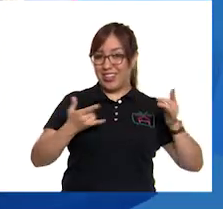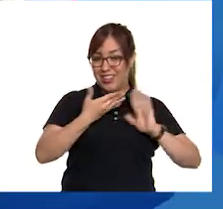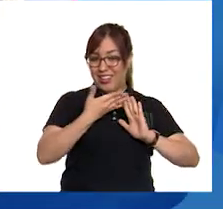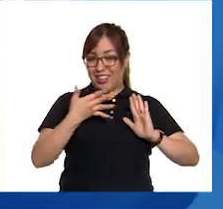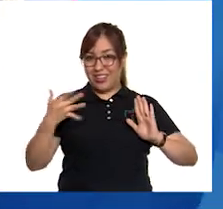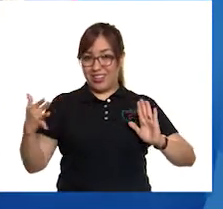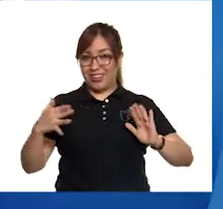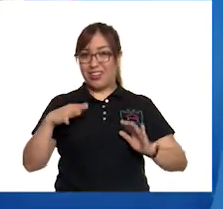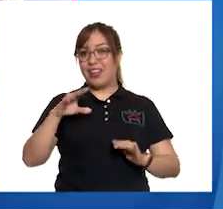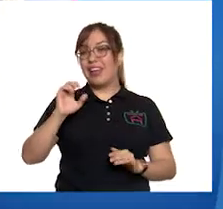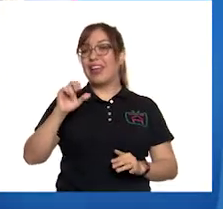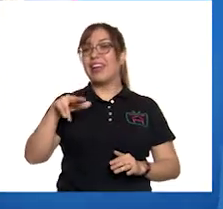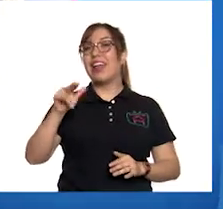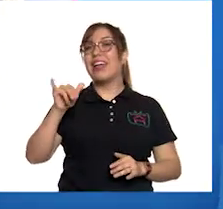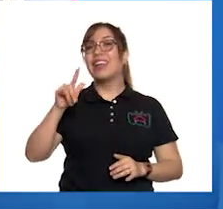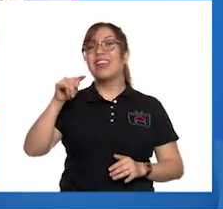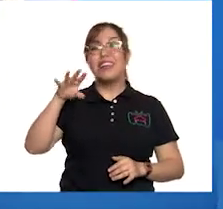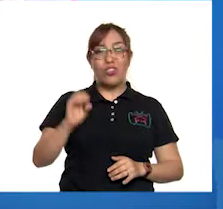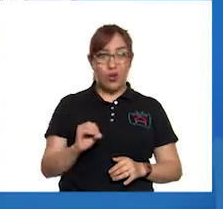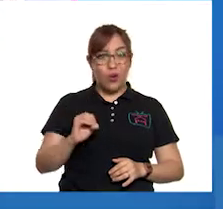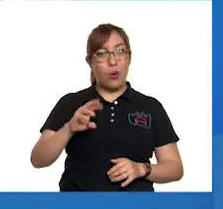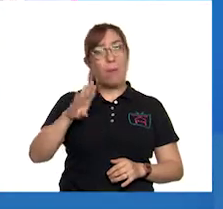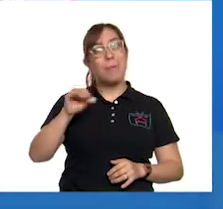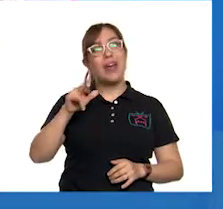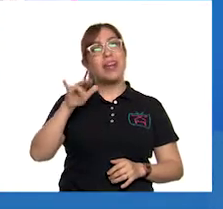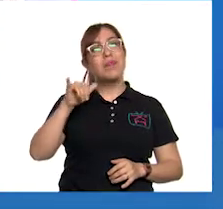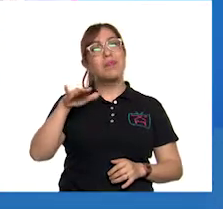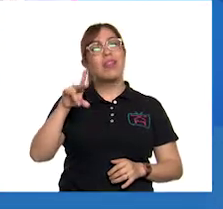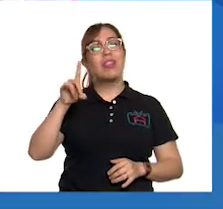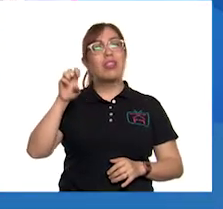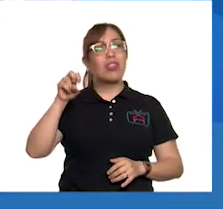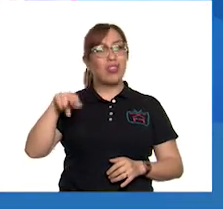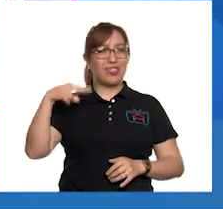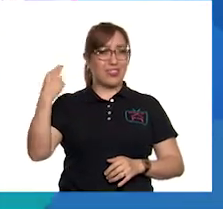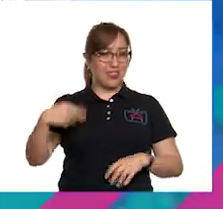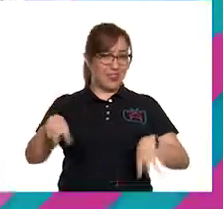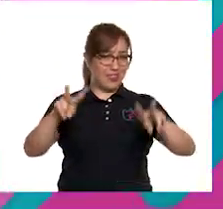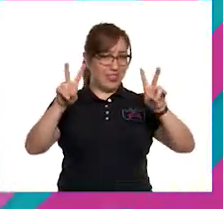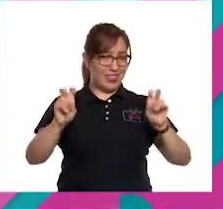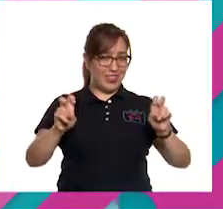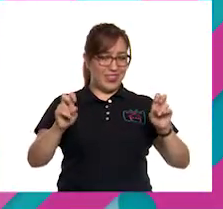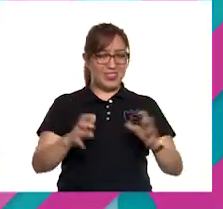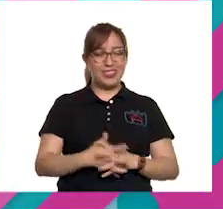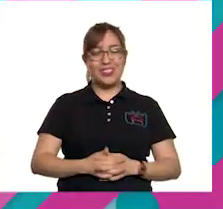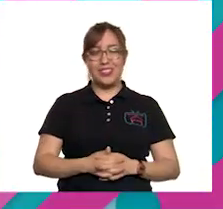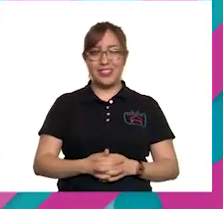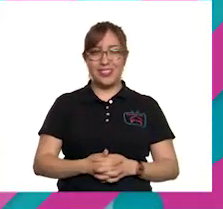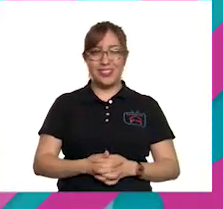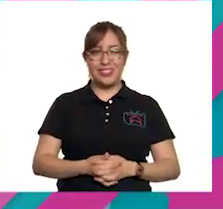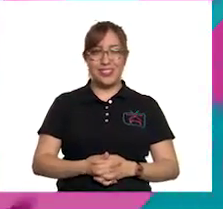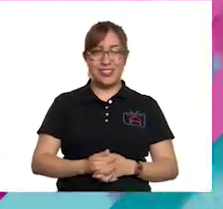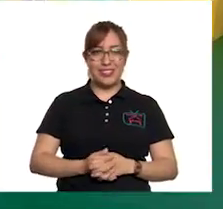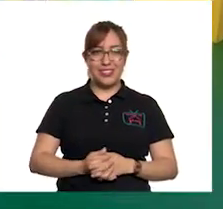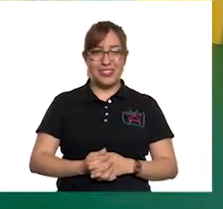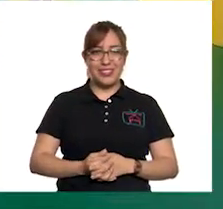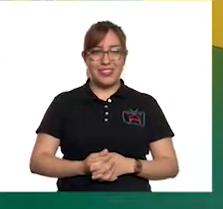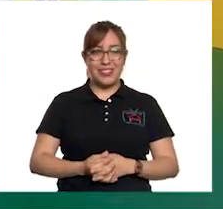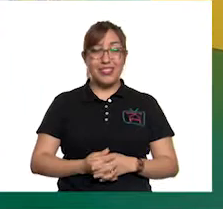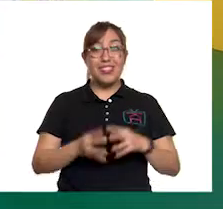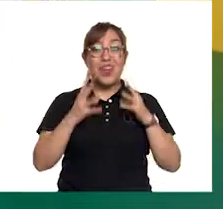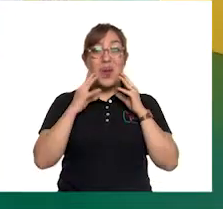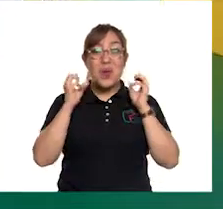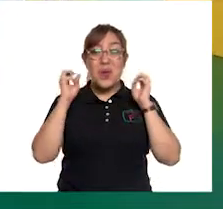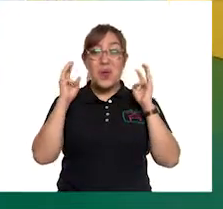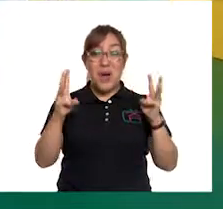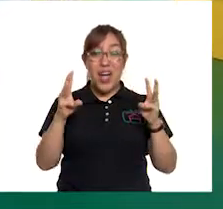Marimandón. Espero que les haya gustado y nos vemos después para otro cuento. ¡Guau! ¡Todos a